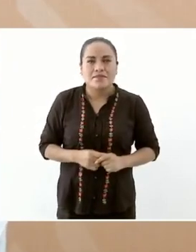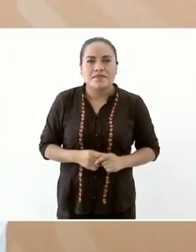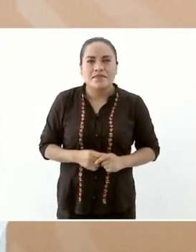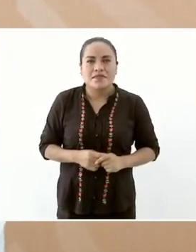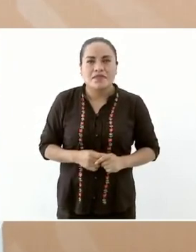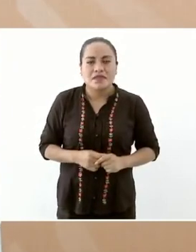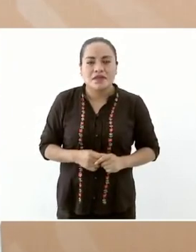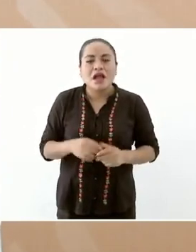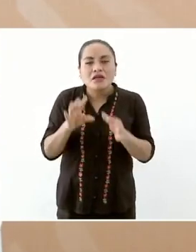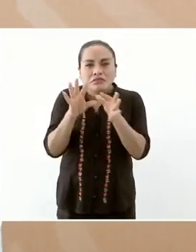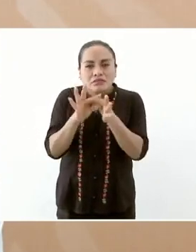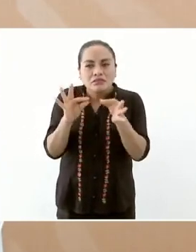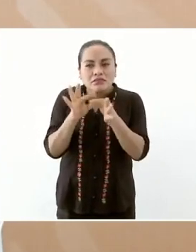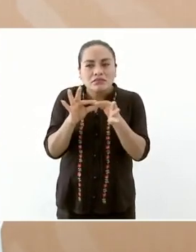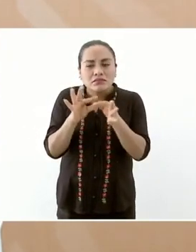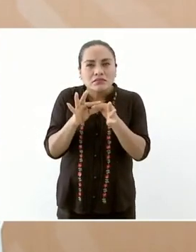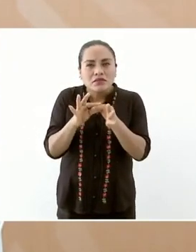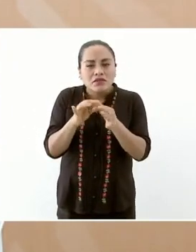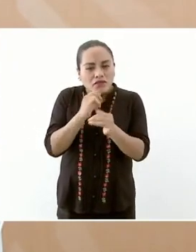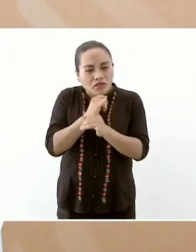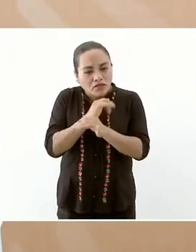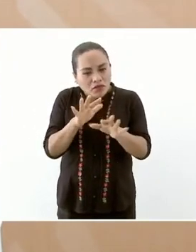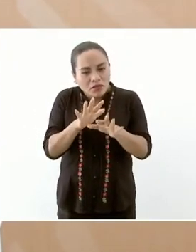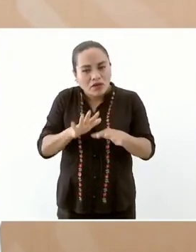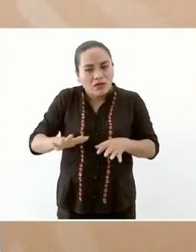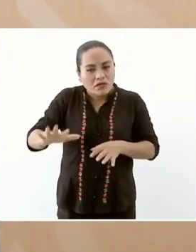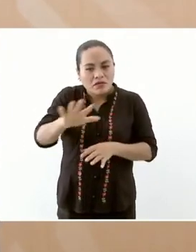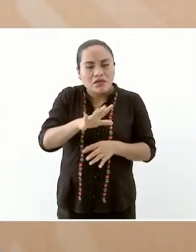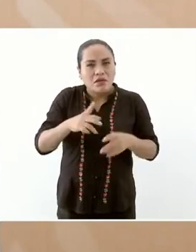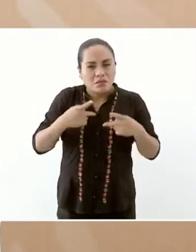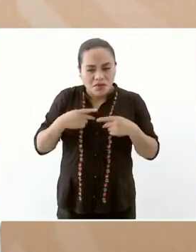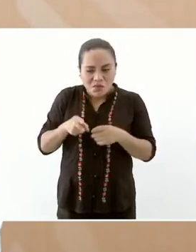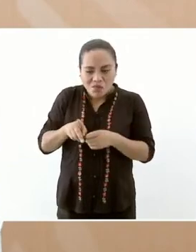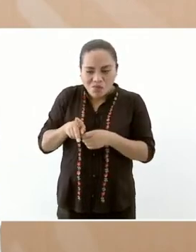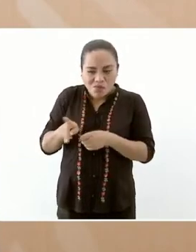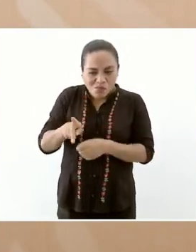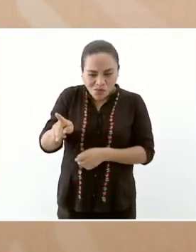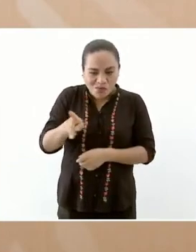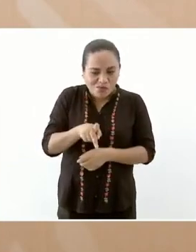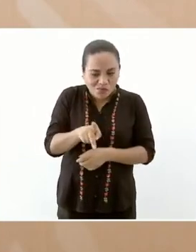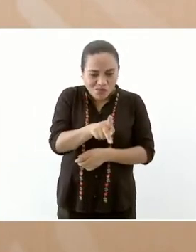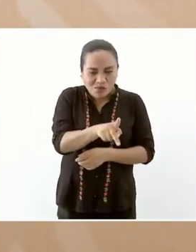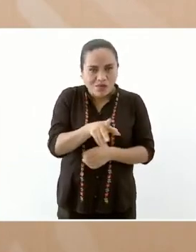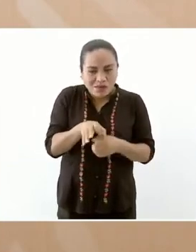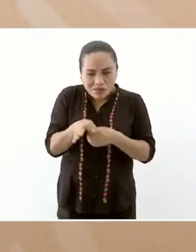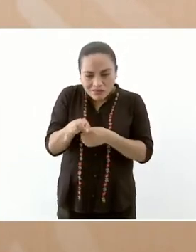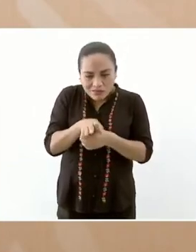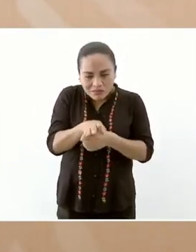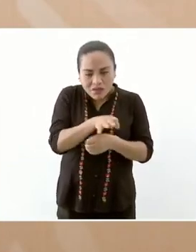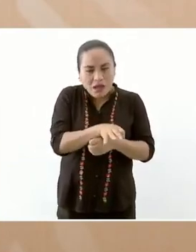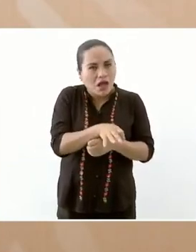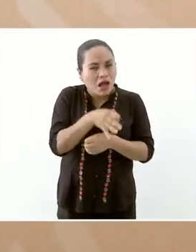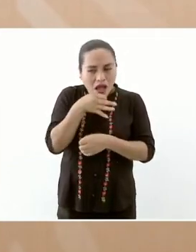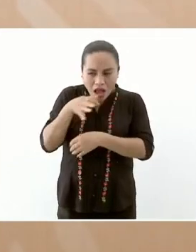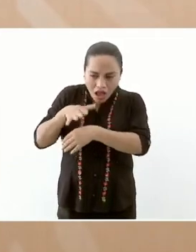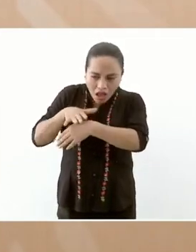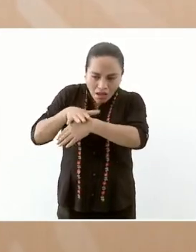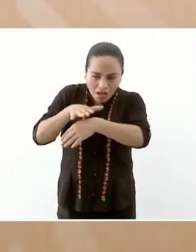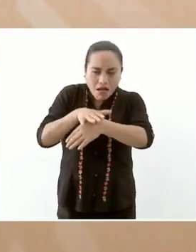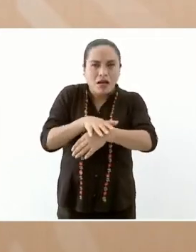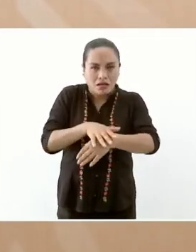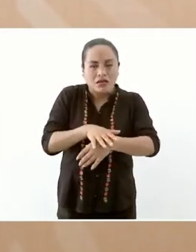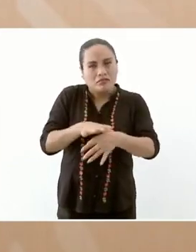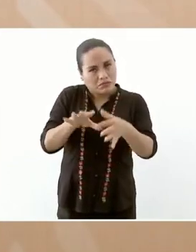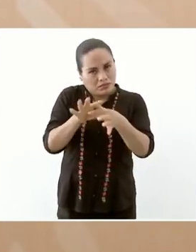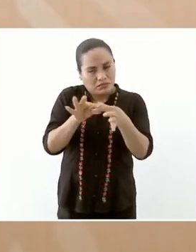informen a toda la comunidad y a ver si es posible de que